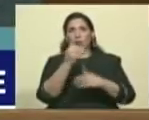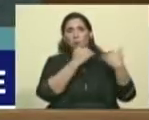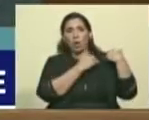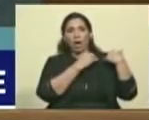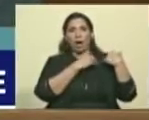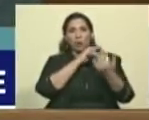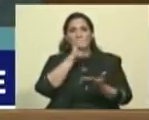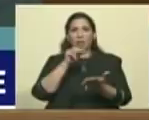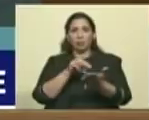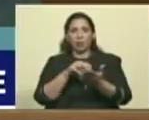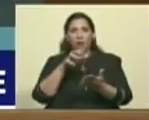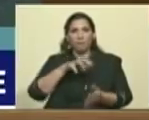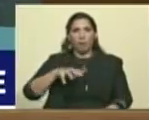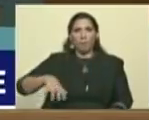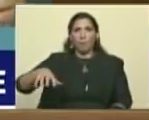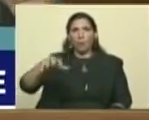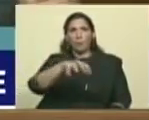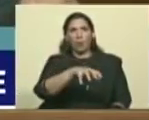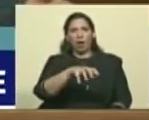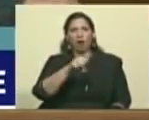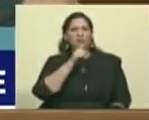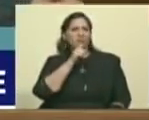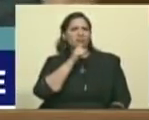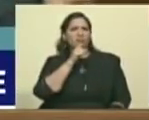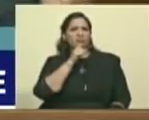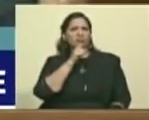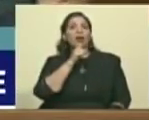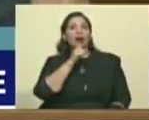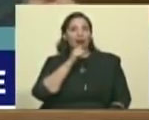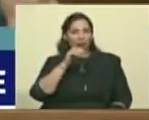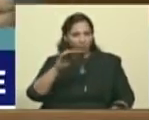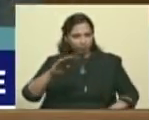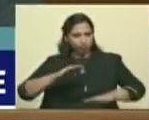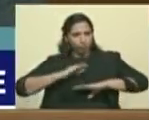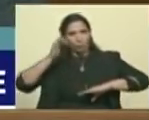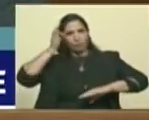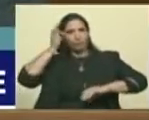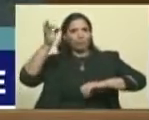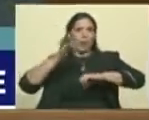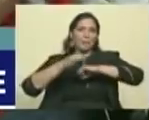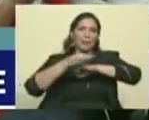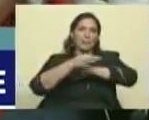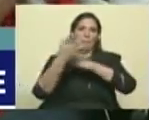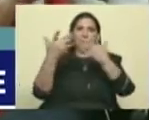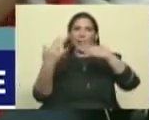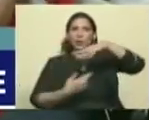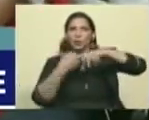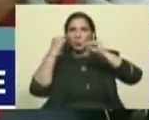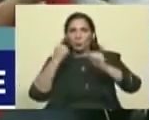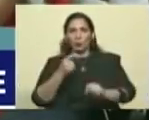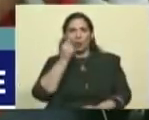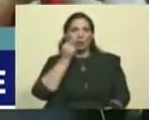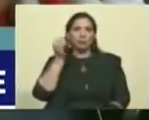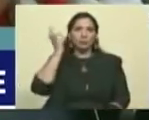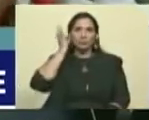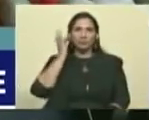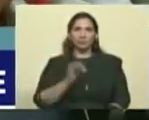nacional están en manos de concejales y concejales, están en manos de revolucionarios y revolucionarios.